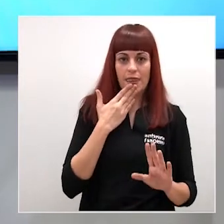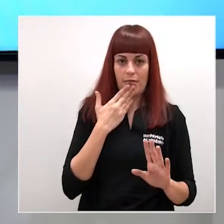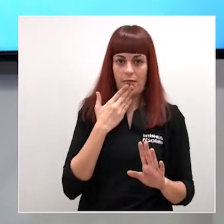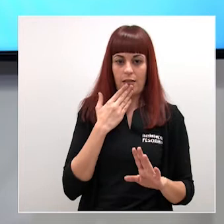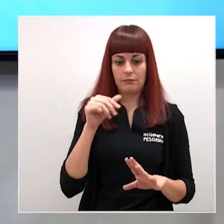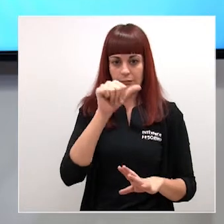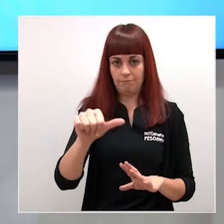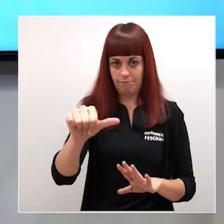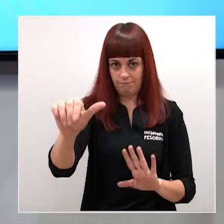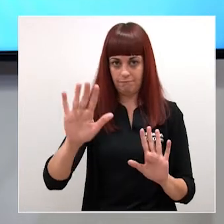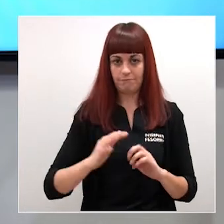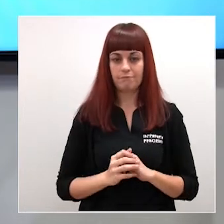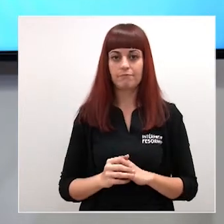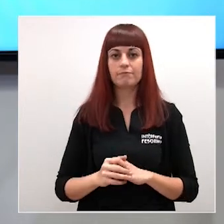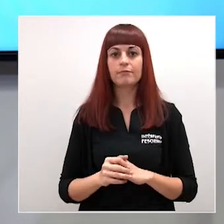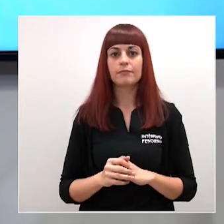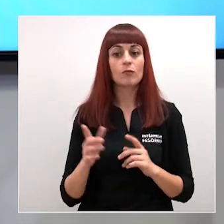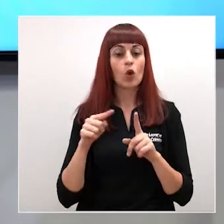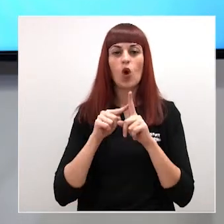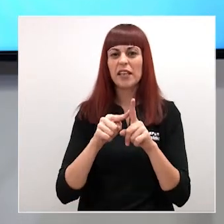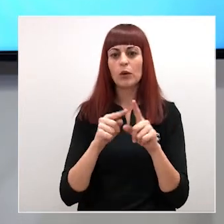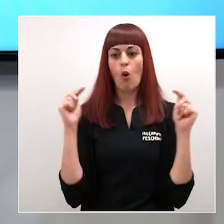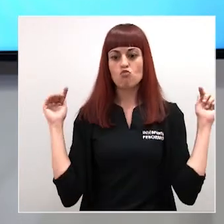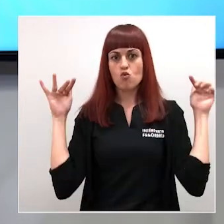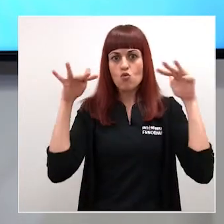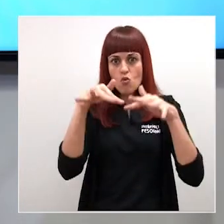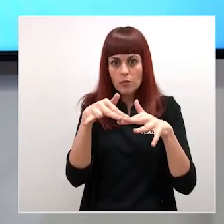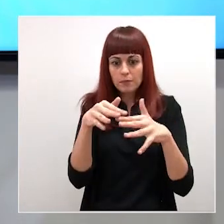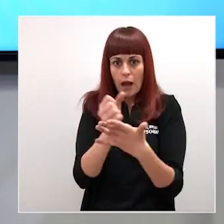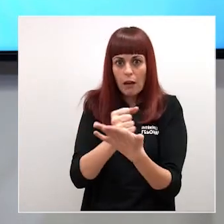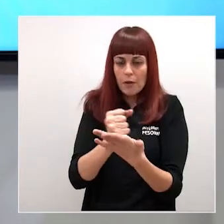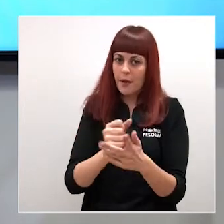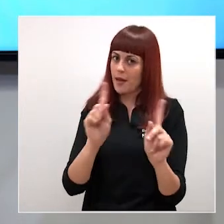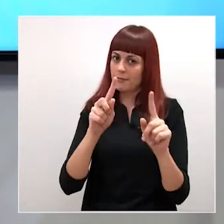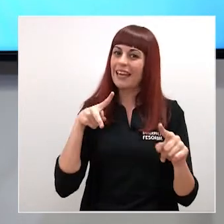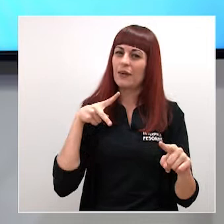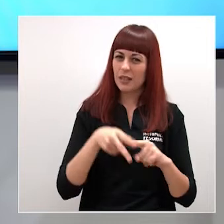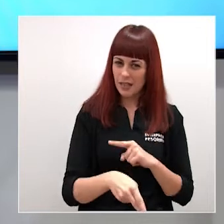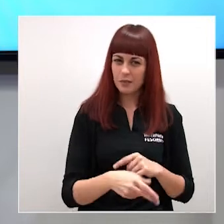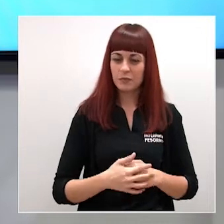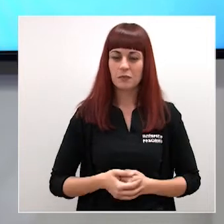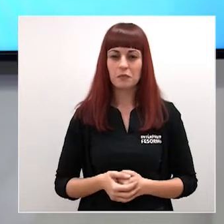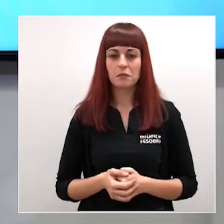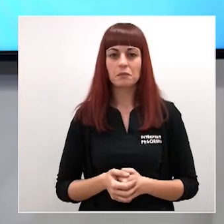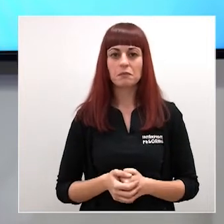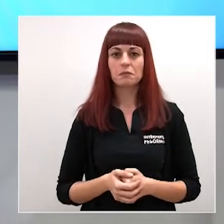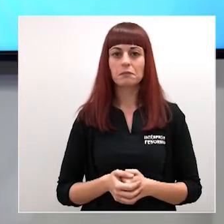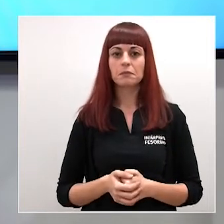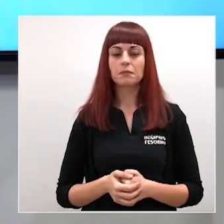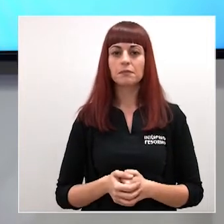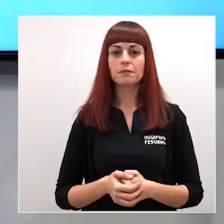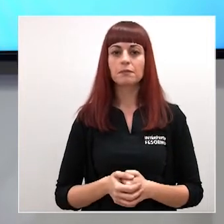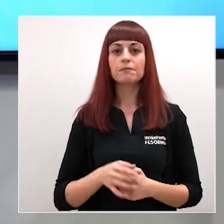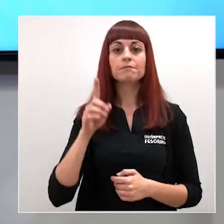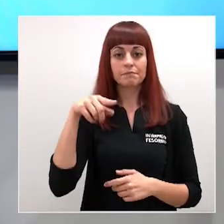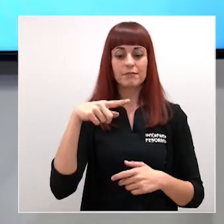a la distribución a mayores con el objeto de evitar aglomeraciones en las oficinas de farmacia que las dispensen. De todo ello y de los detalles